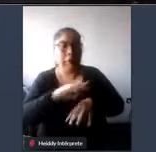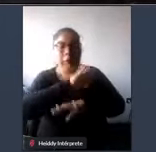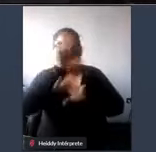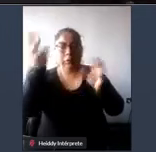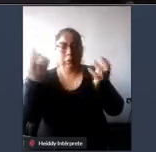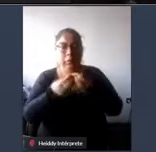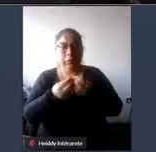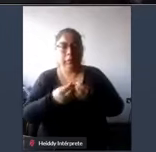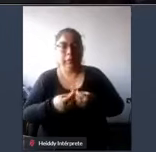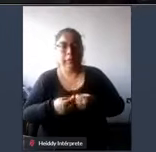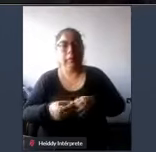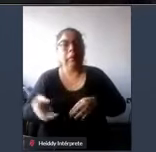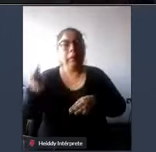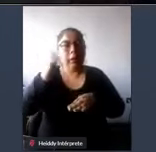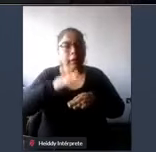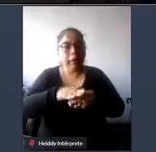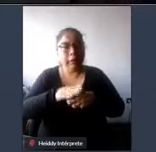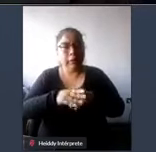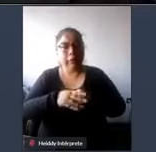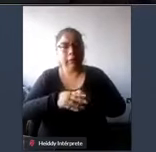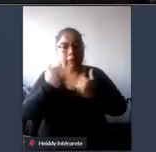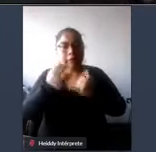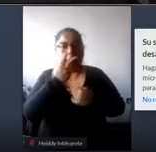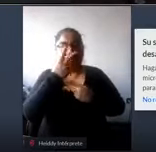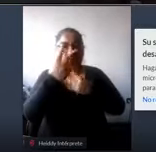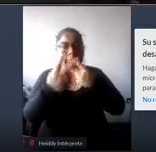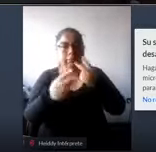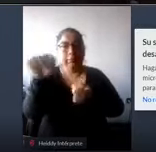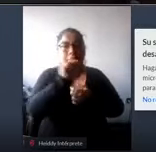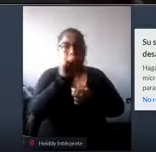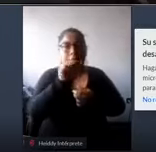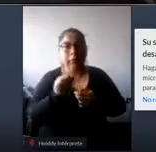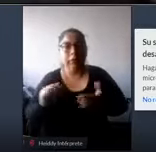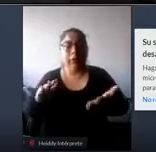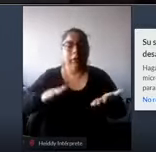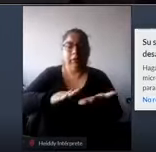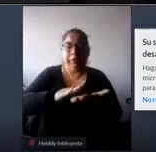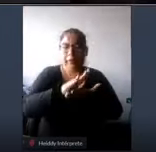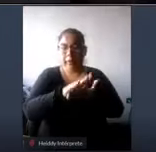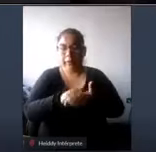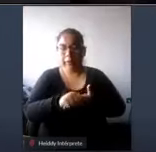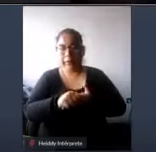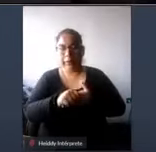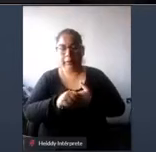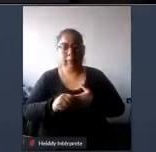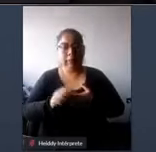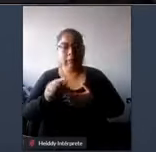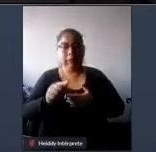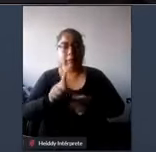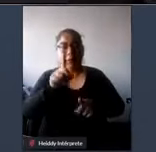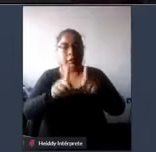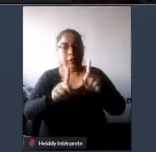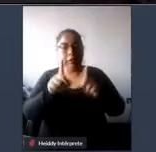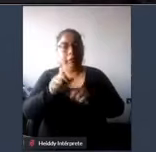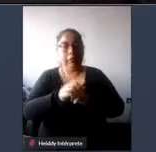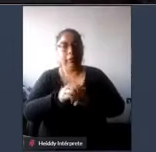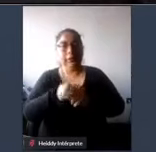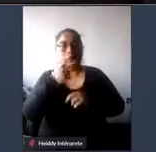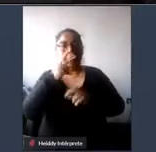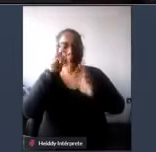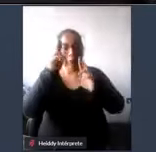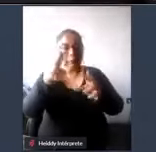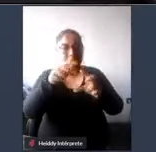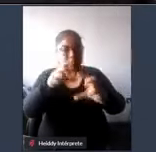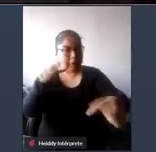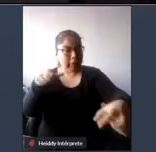entonces tenemos señores que ponen las camionetas encima de las rampas tenemos personas que estacionan en los lugares reservados para personas